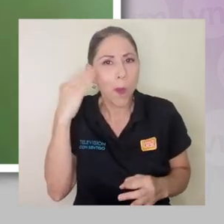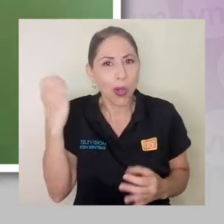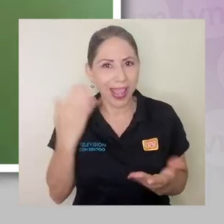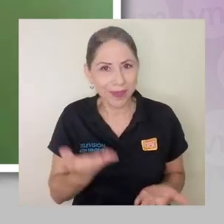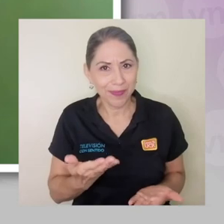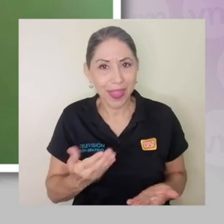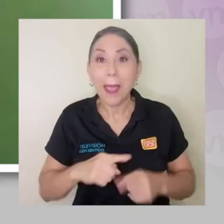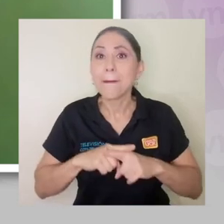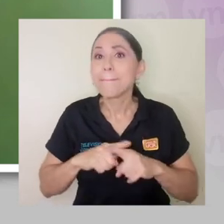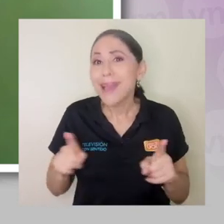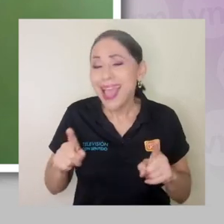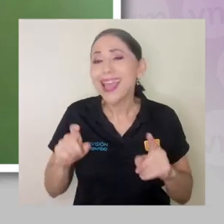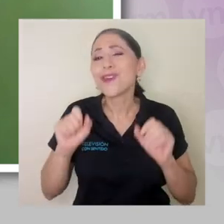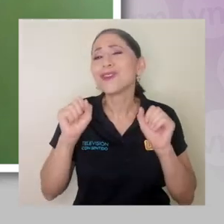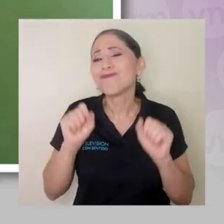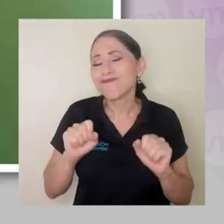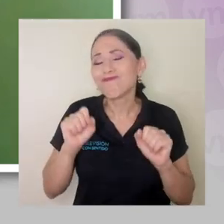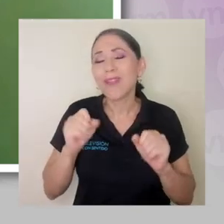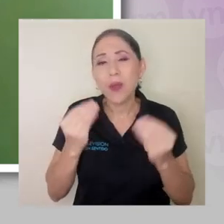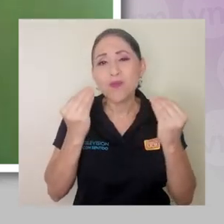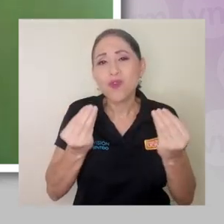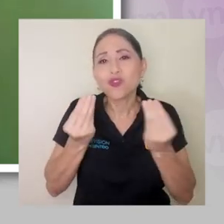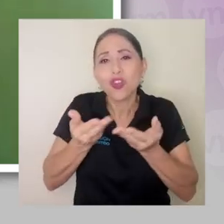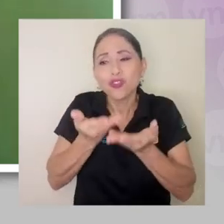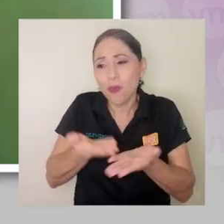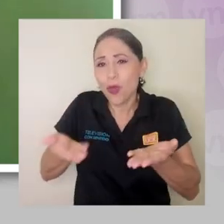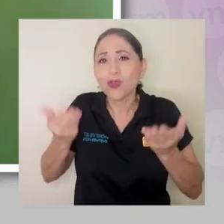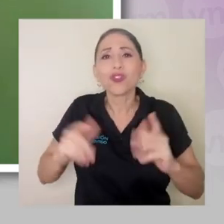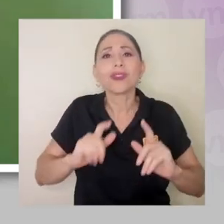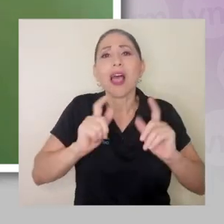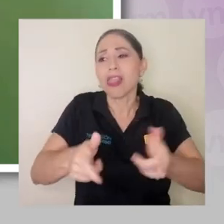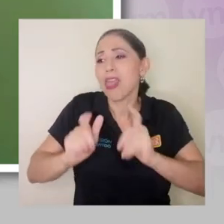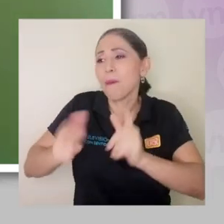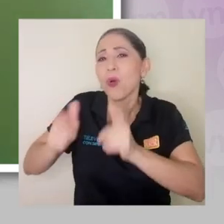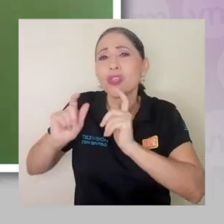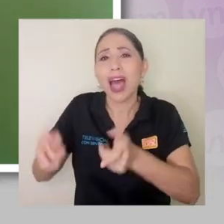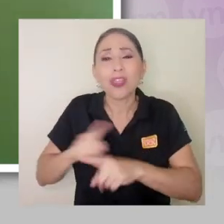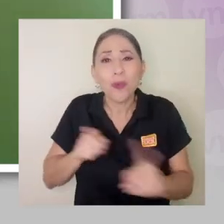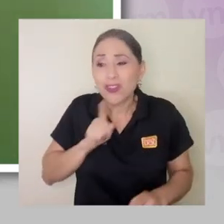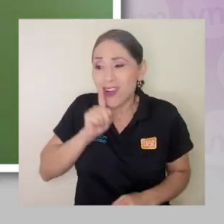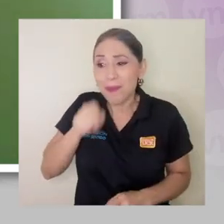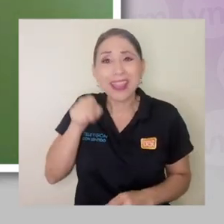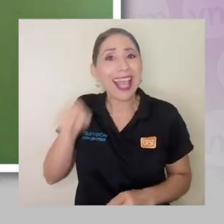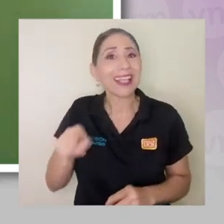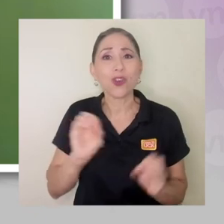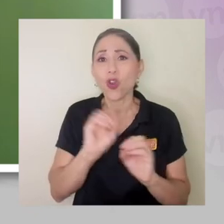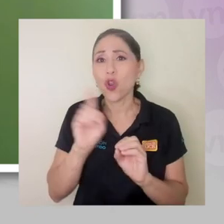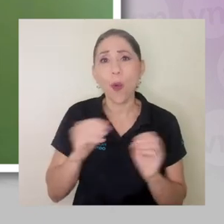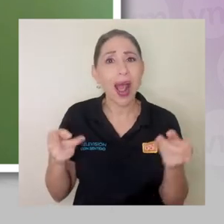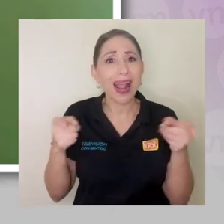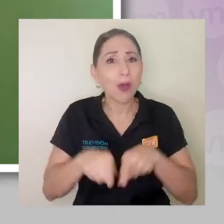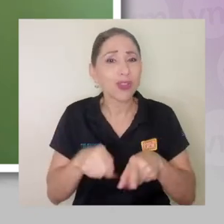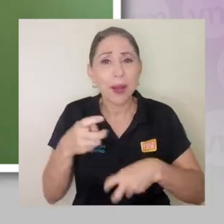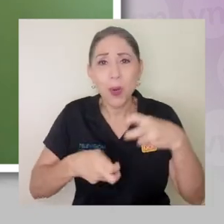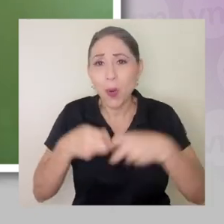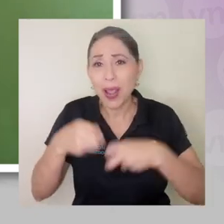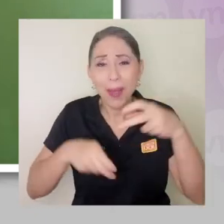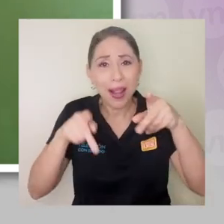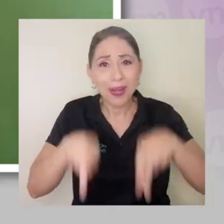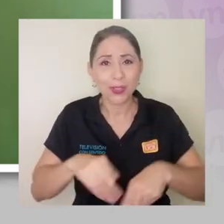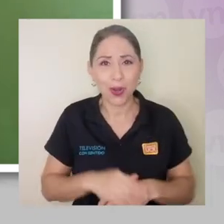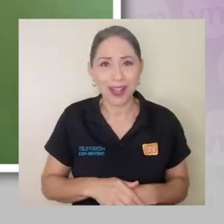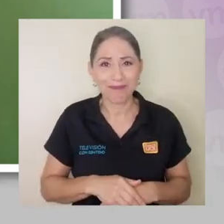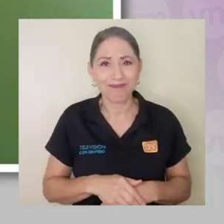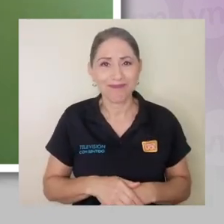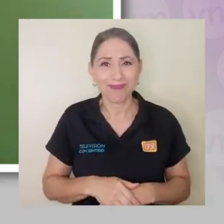muchos productos que se están botando sin que realmente le fueran a causar un problema a la persona. Eso es un asunto,